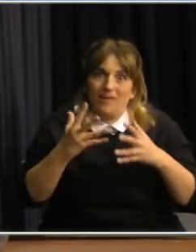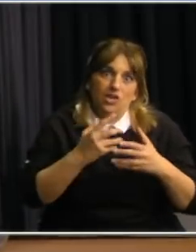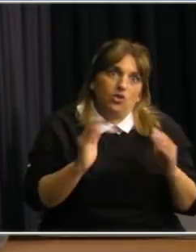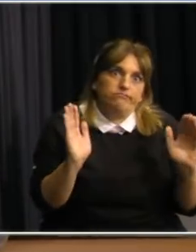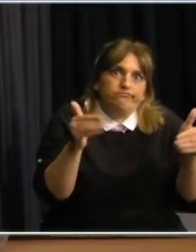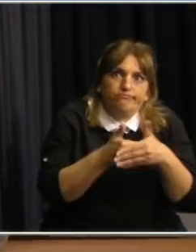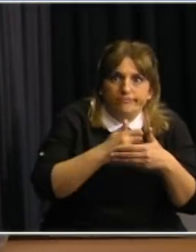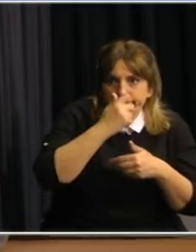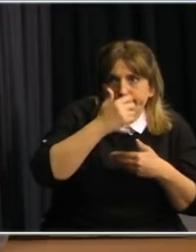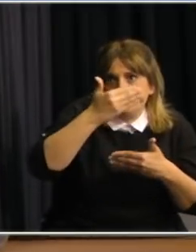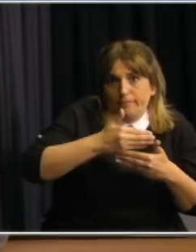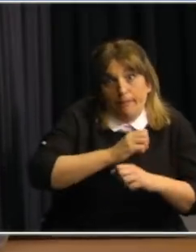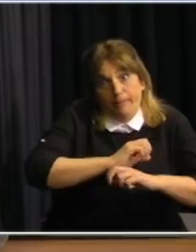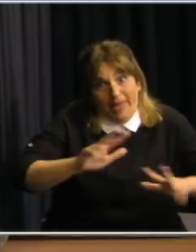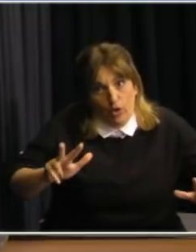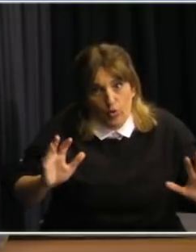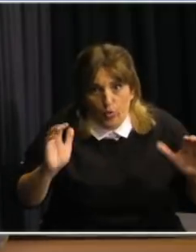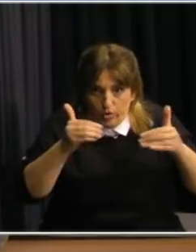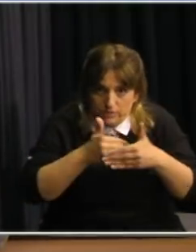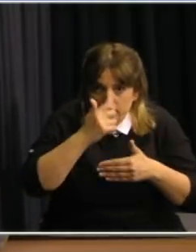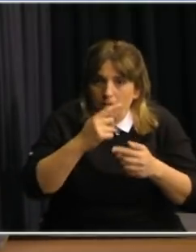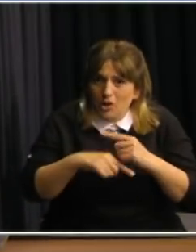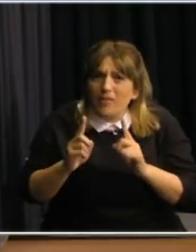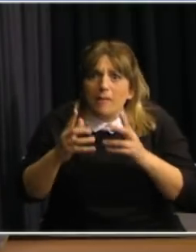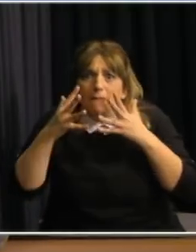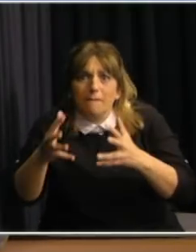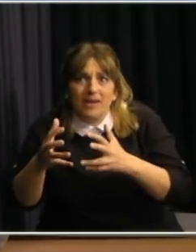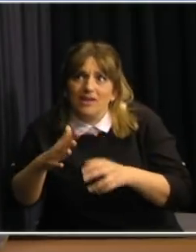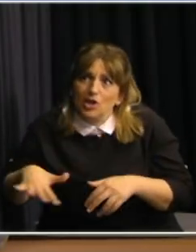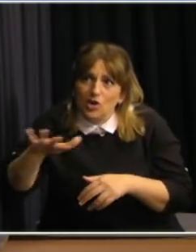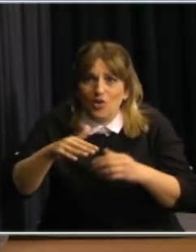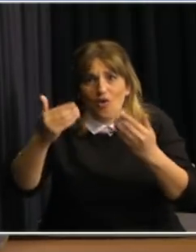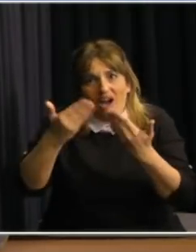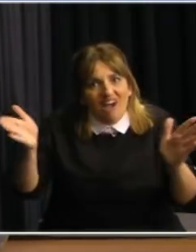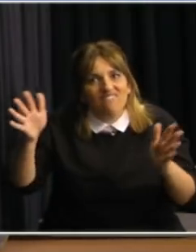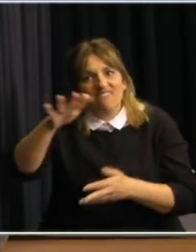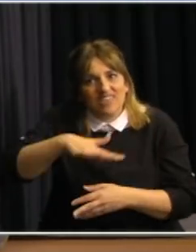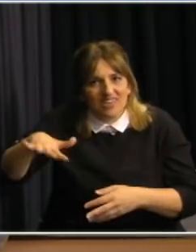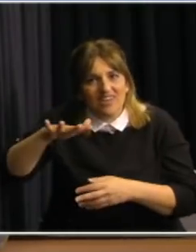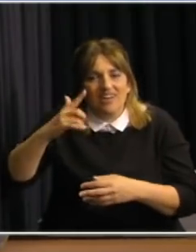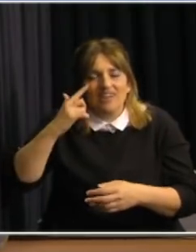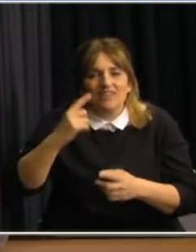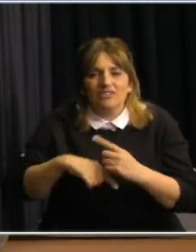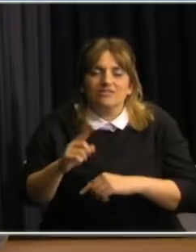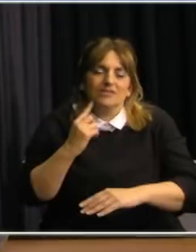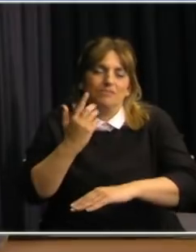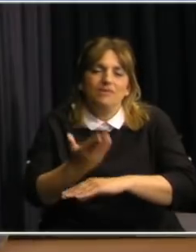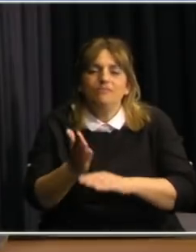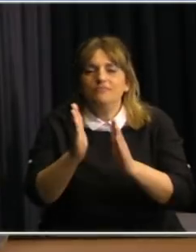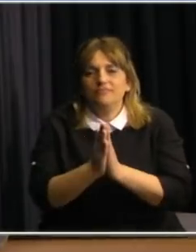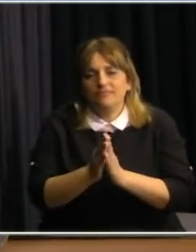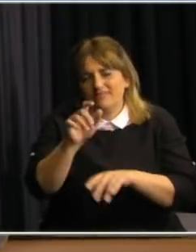cerrados como ya dijimos antes pero existe también por lo tanto si a esa situación que usted describió les pedimos a la gente